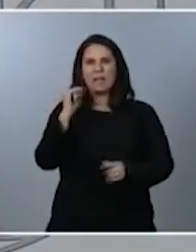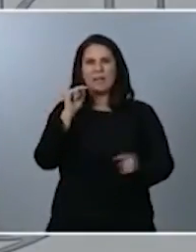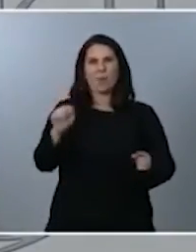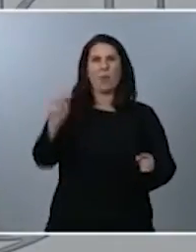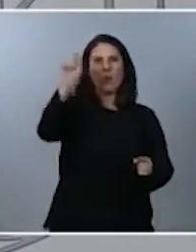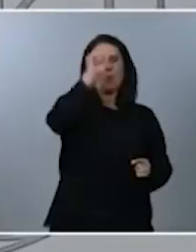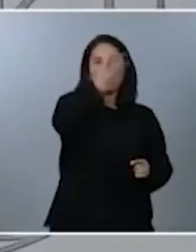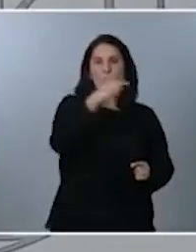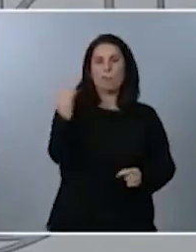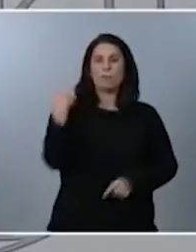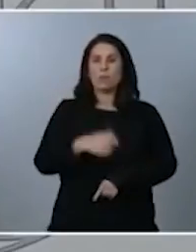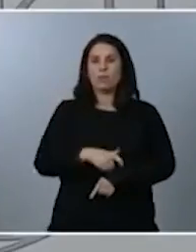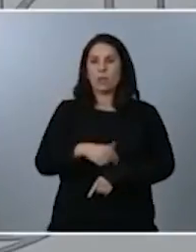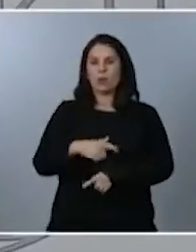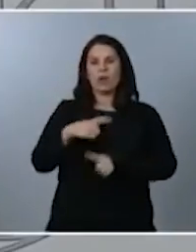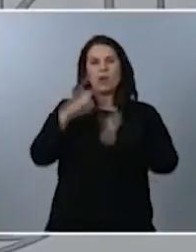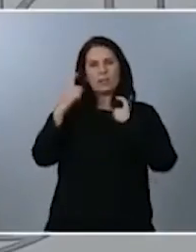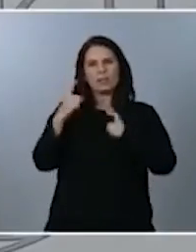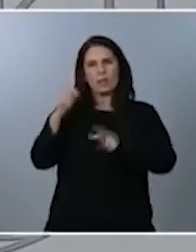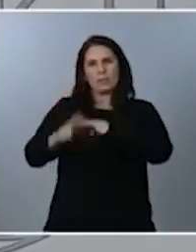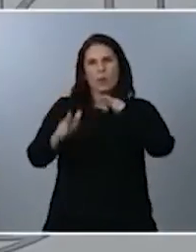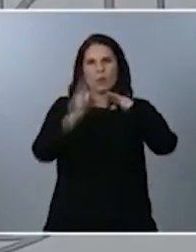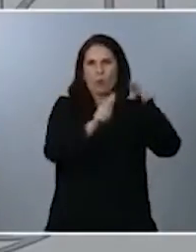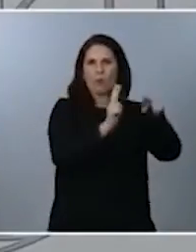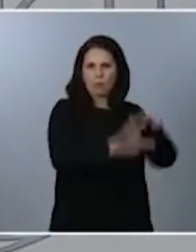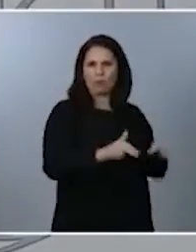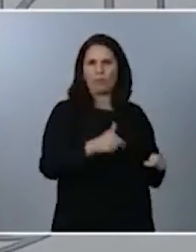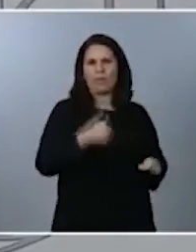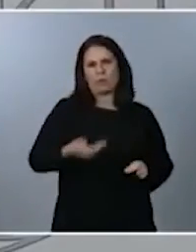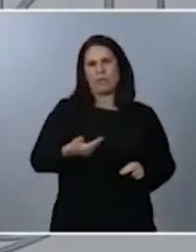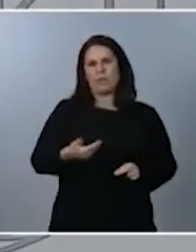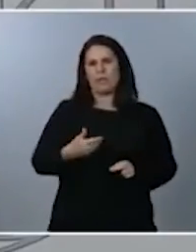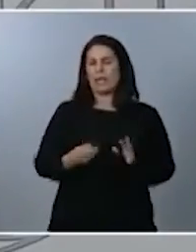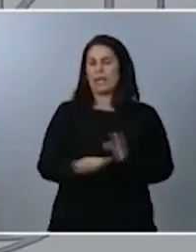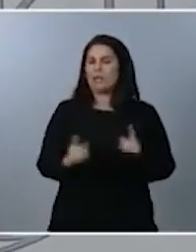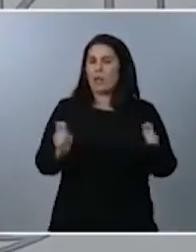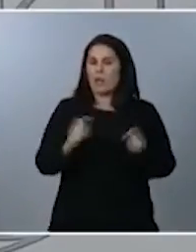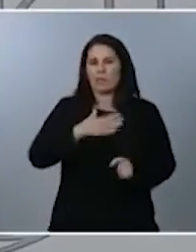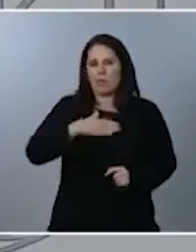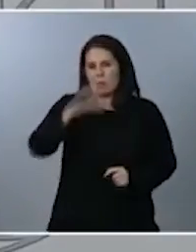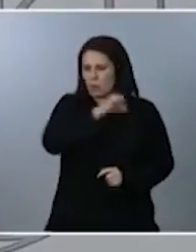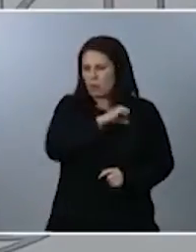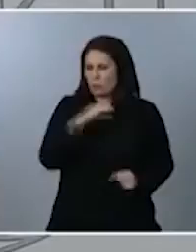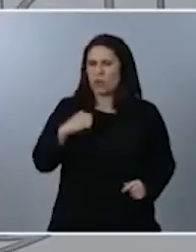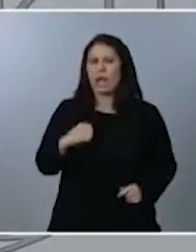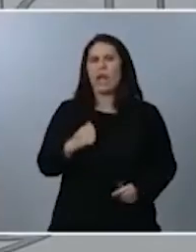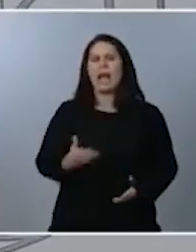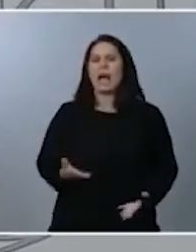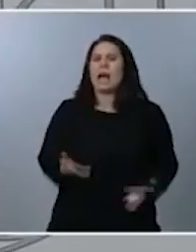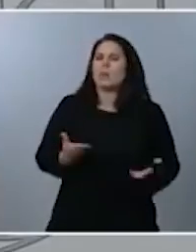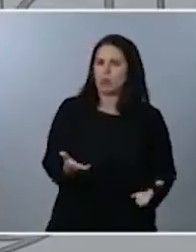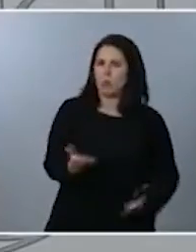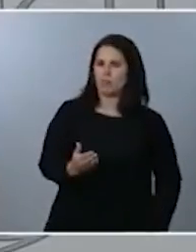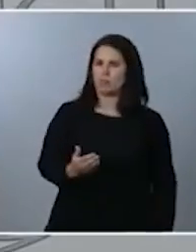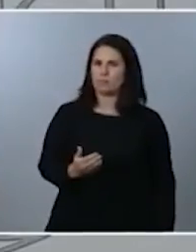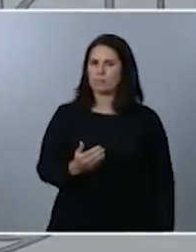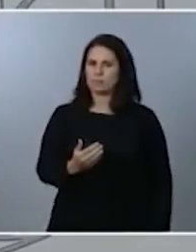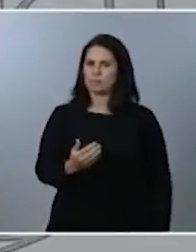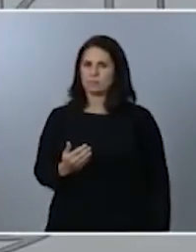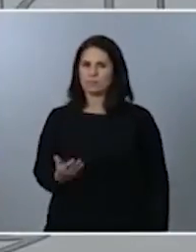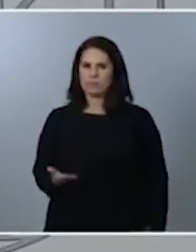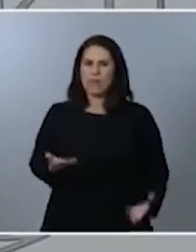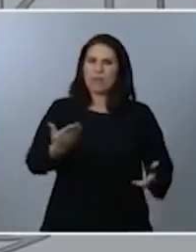Por eso creo que este decreto de alarma por lo menos desde mi opinión personal contribuye a que este presupuesto se pueda